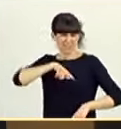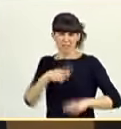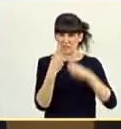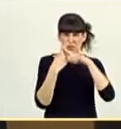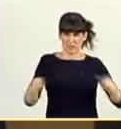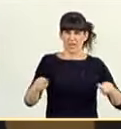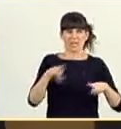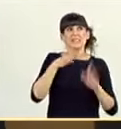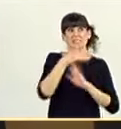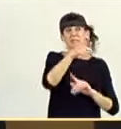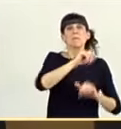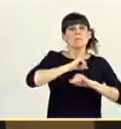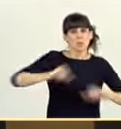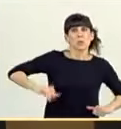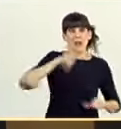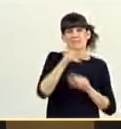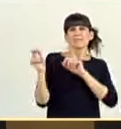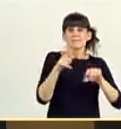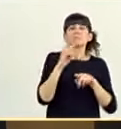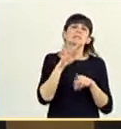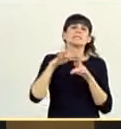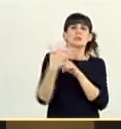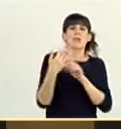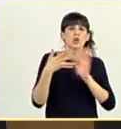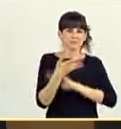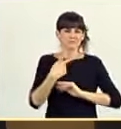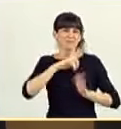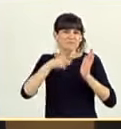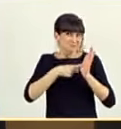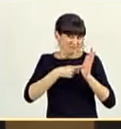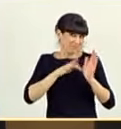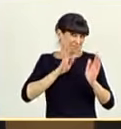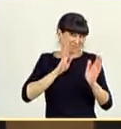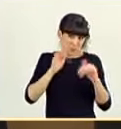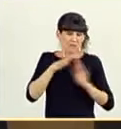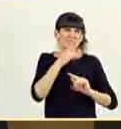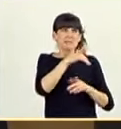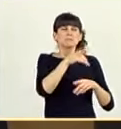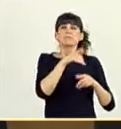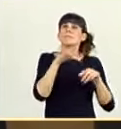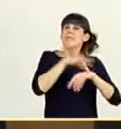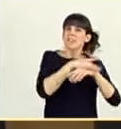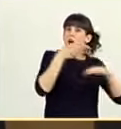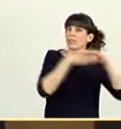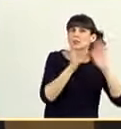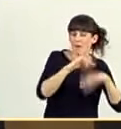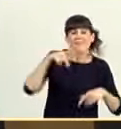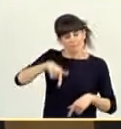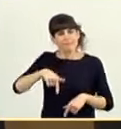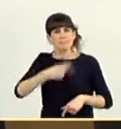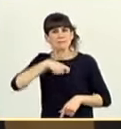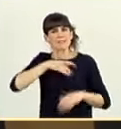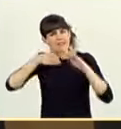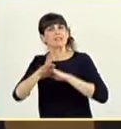los inmigrantes en situación de irregularidad no tienen acceso a la sanidad. Aquí sí. Y lo que ha hecho